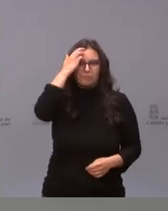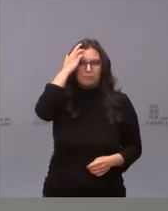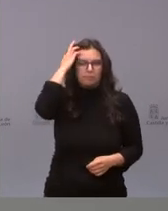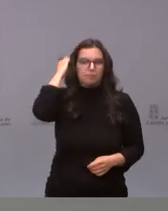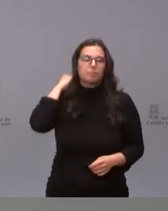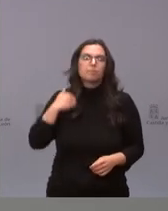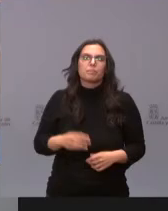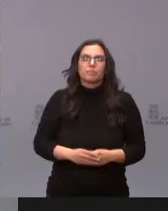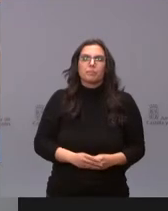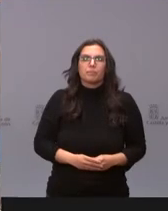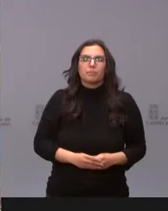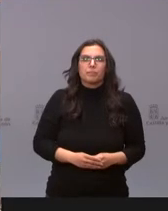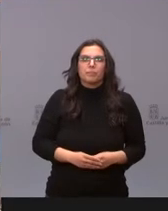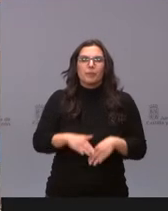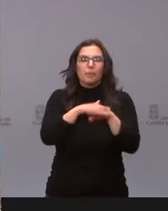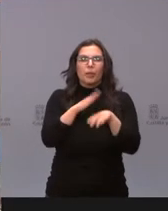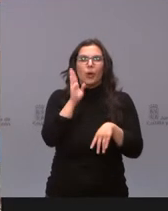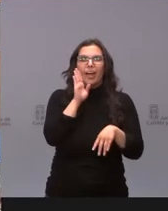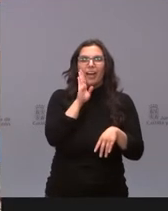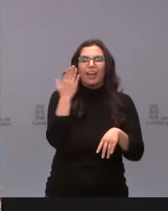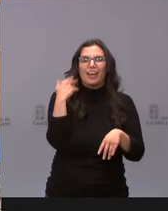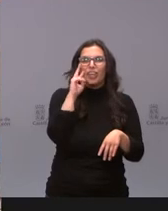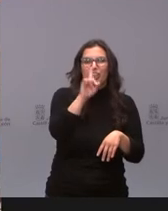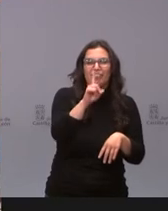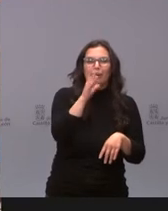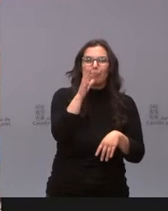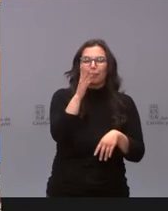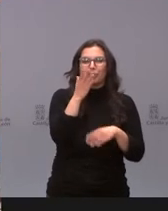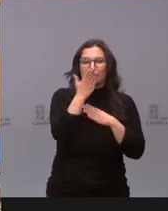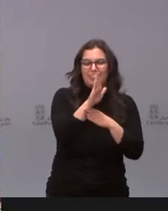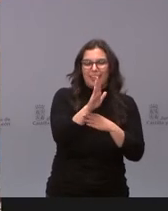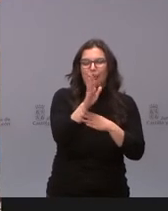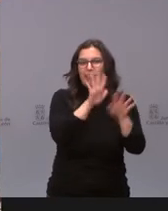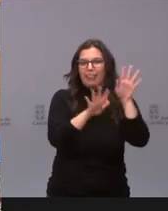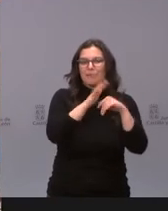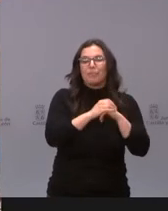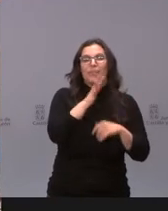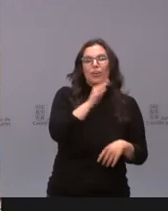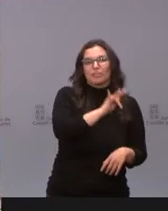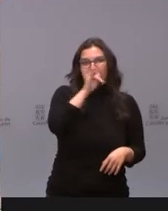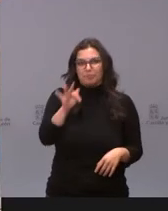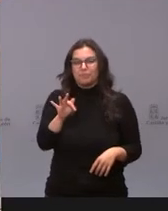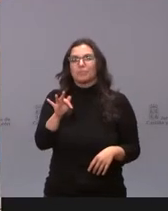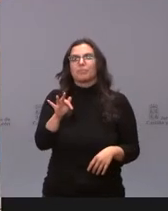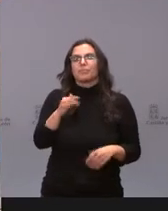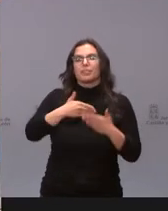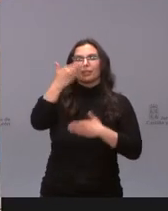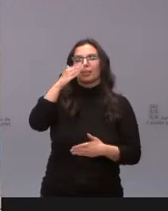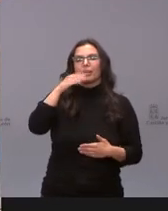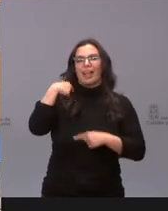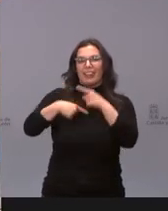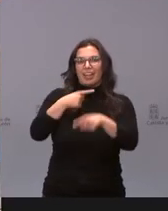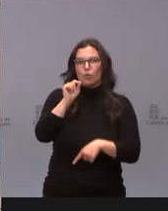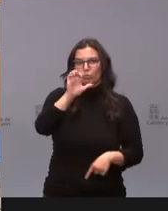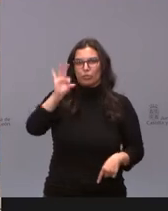Sonia, perdona que no te veía en un primer momento en la pantalla. Perdona esa presentación y continuamos ahora ya sí con Laura Cornejo del Diario.es.